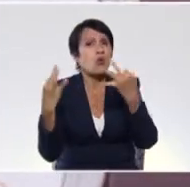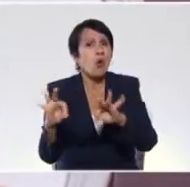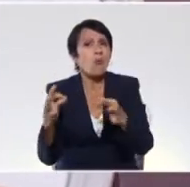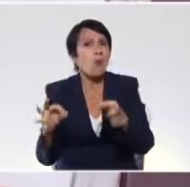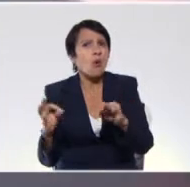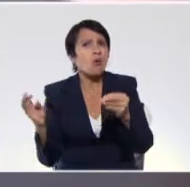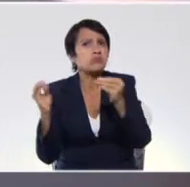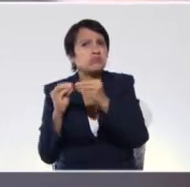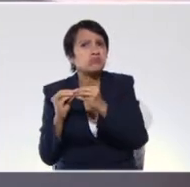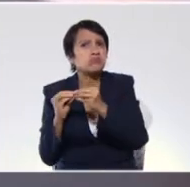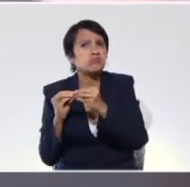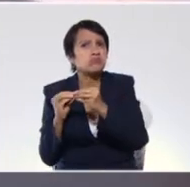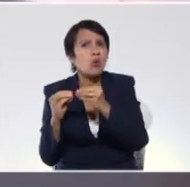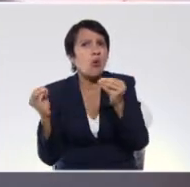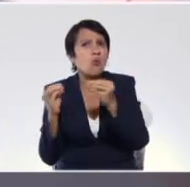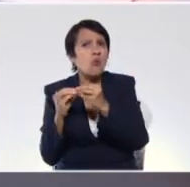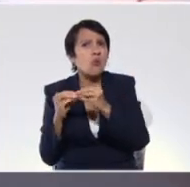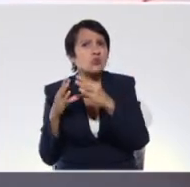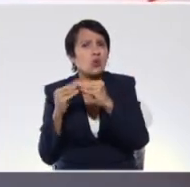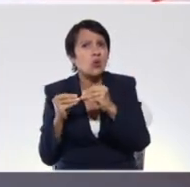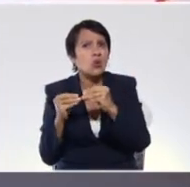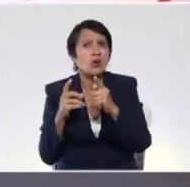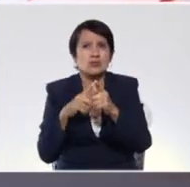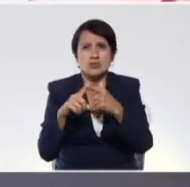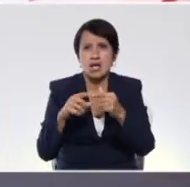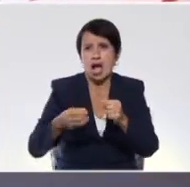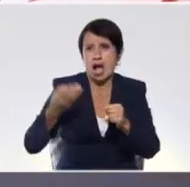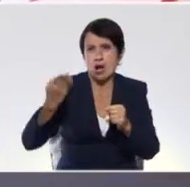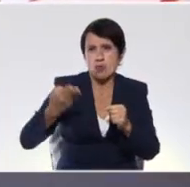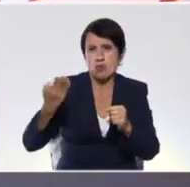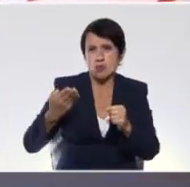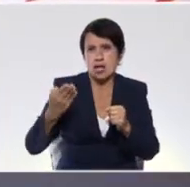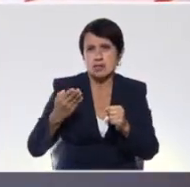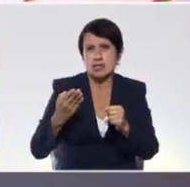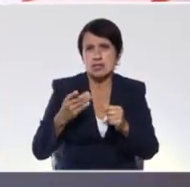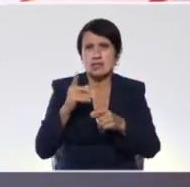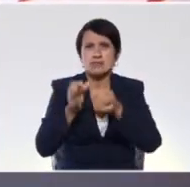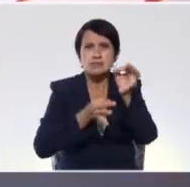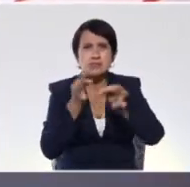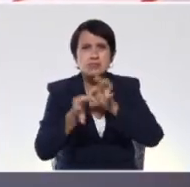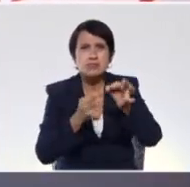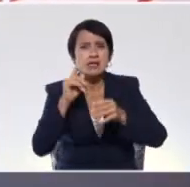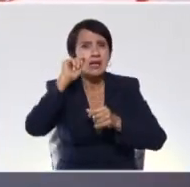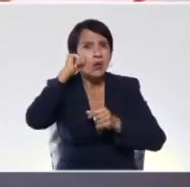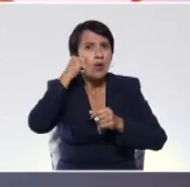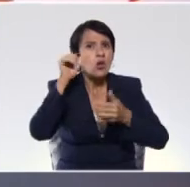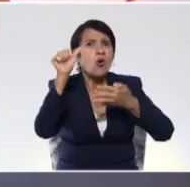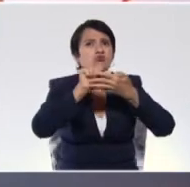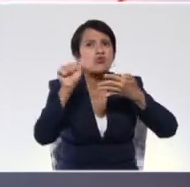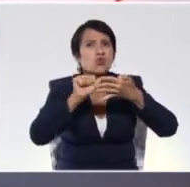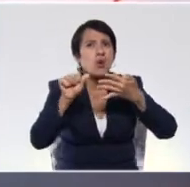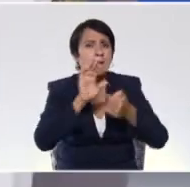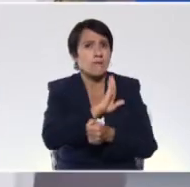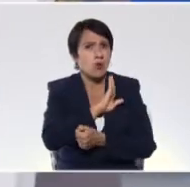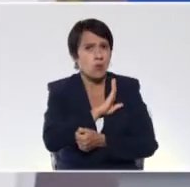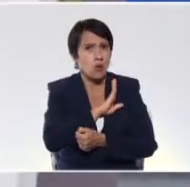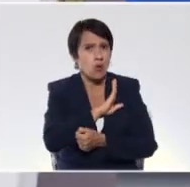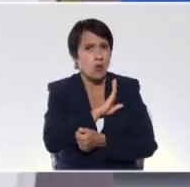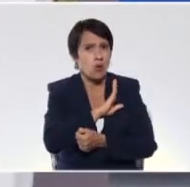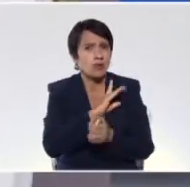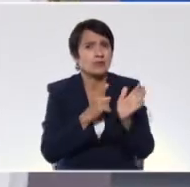Acá vemos también en la última parte algo muy particular que dice que recuerden que los sustantivos propios